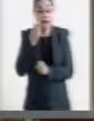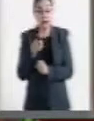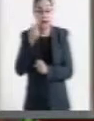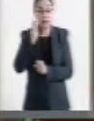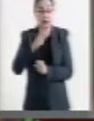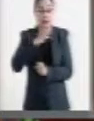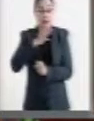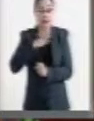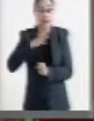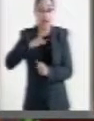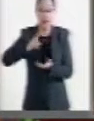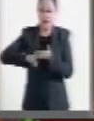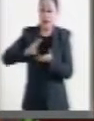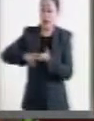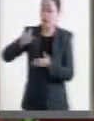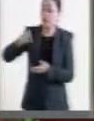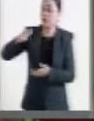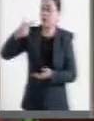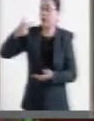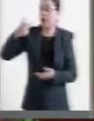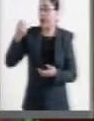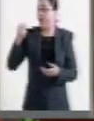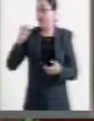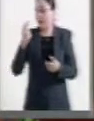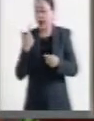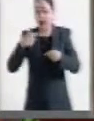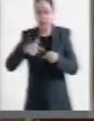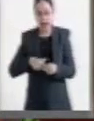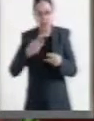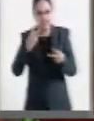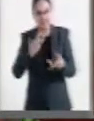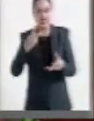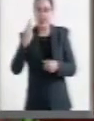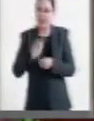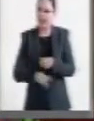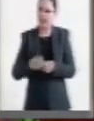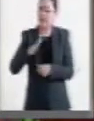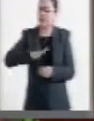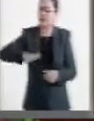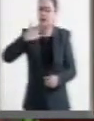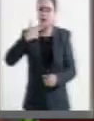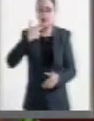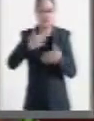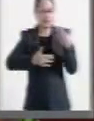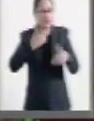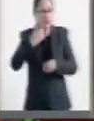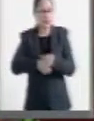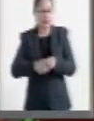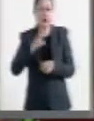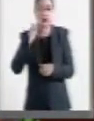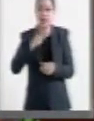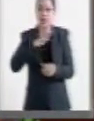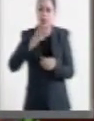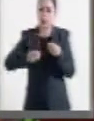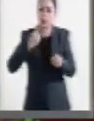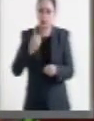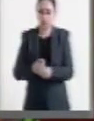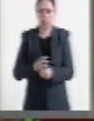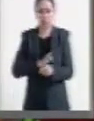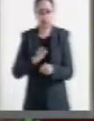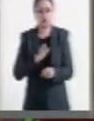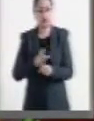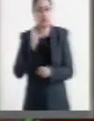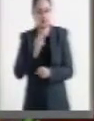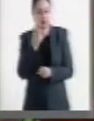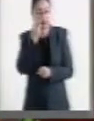de los combustibles fósiles genera daños profundos, pero también oportunidades. Y es una